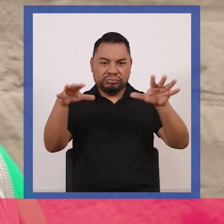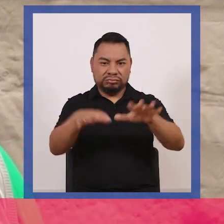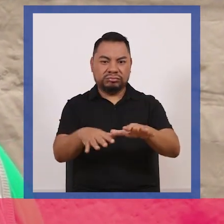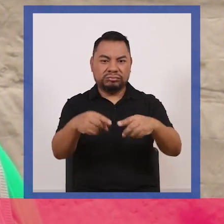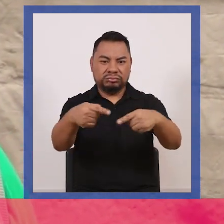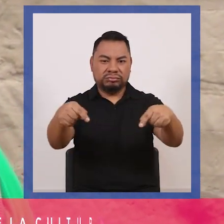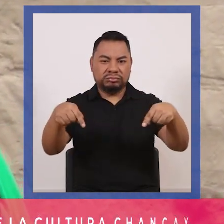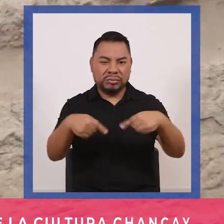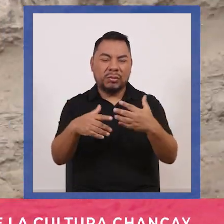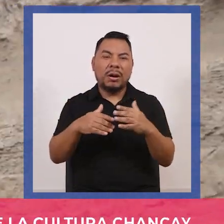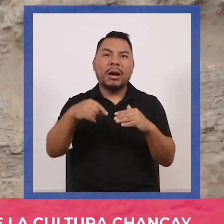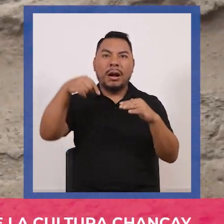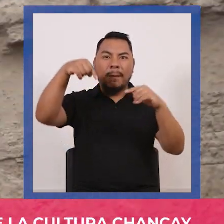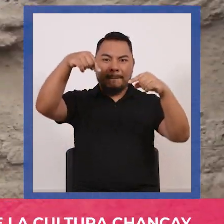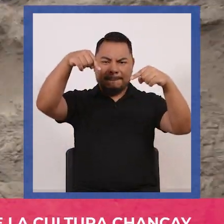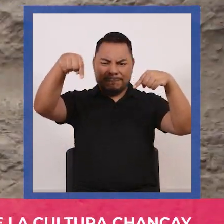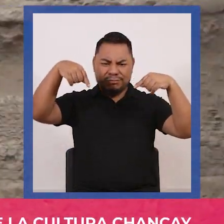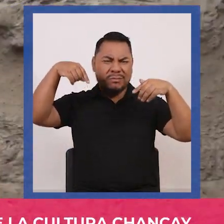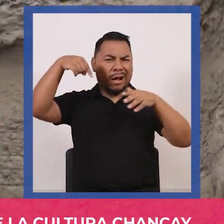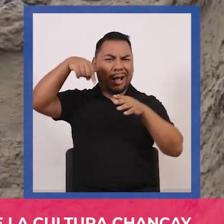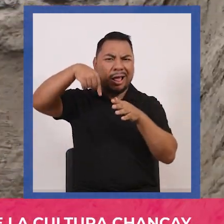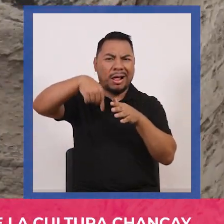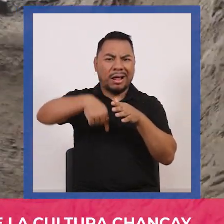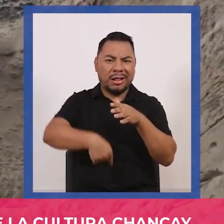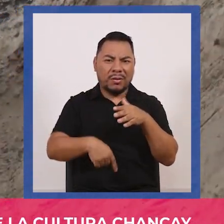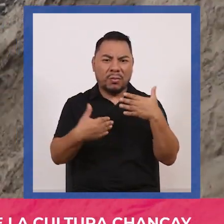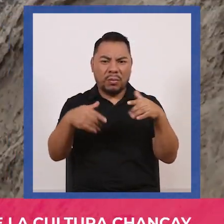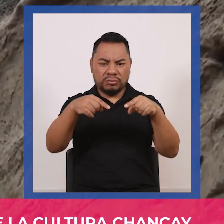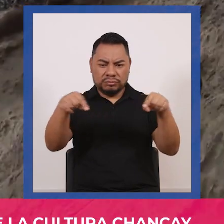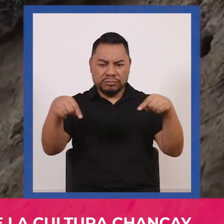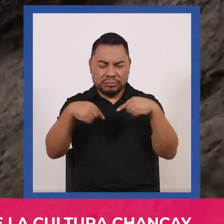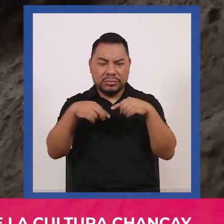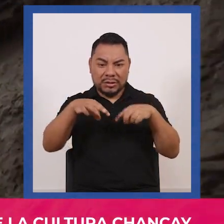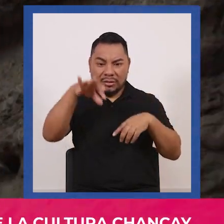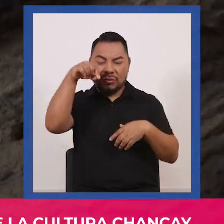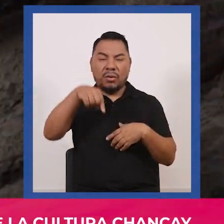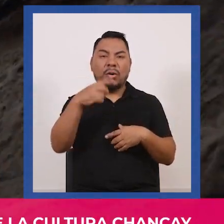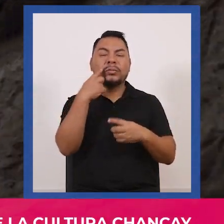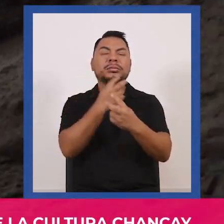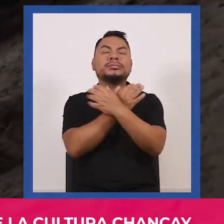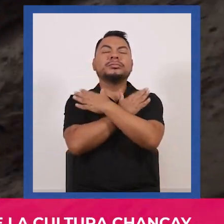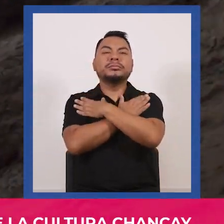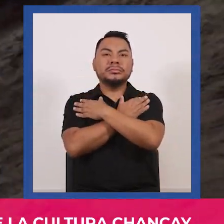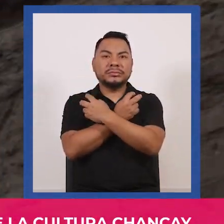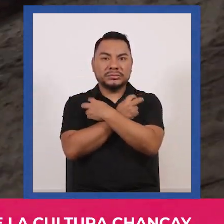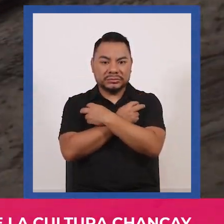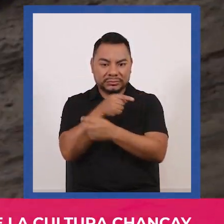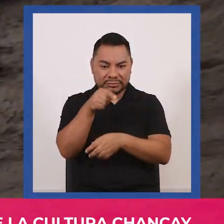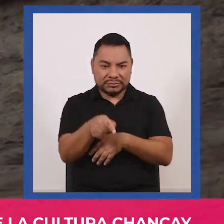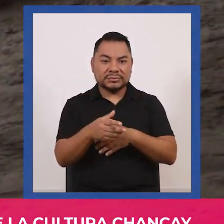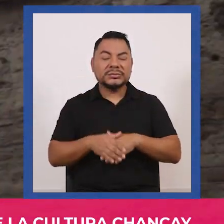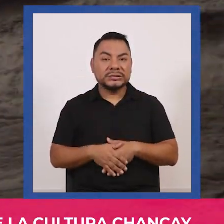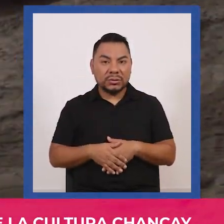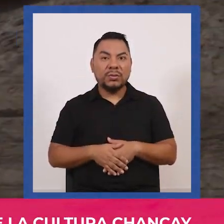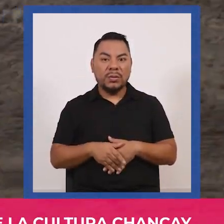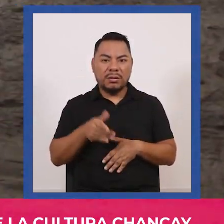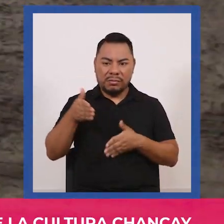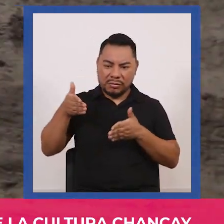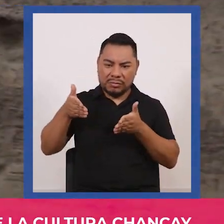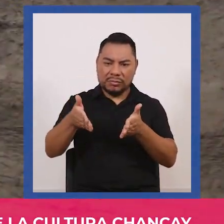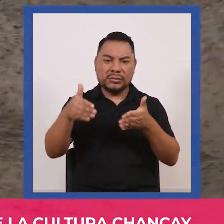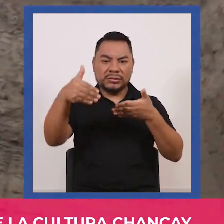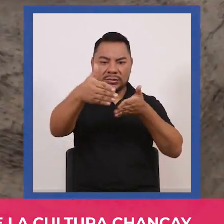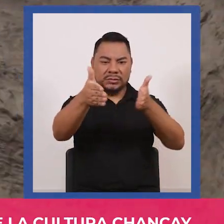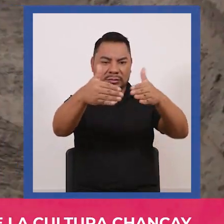miren es una tumba de 7 metros por 7 metros de lado que tiene un descanso a la mitad y tiene